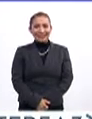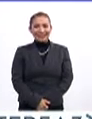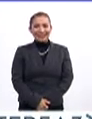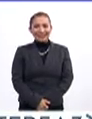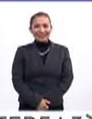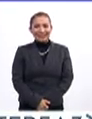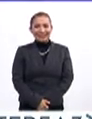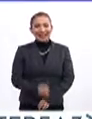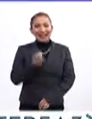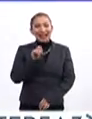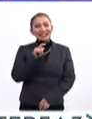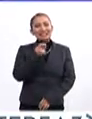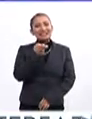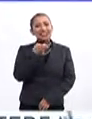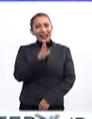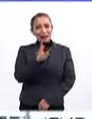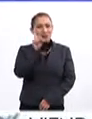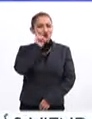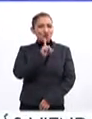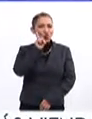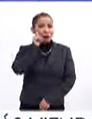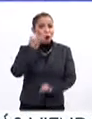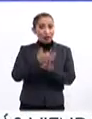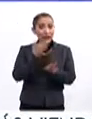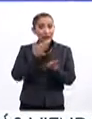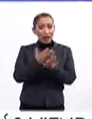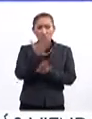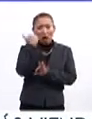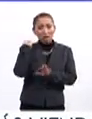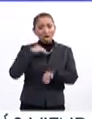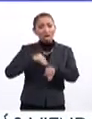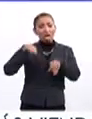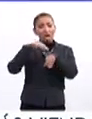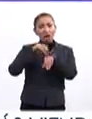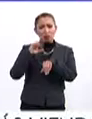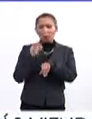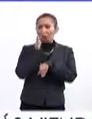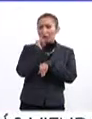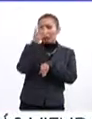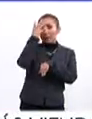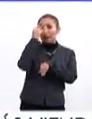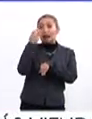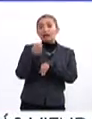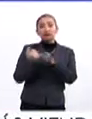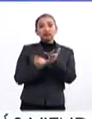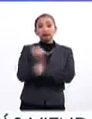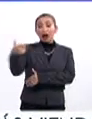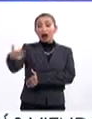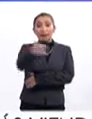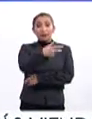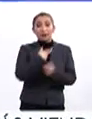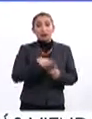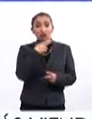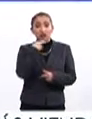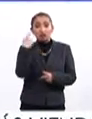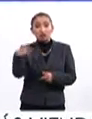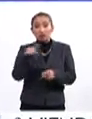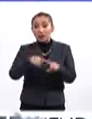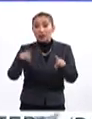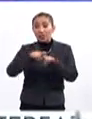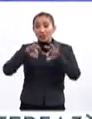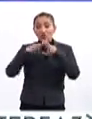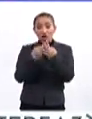Esther Wachiki está convencida de que actualmente no hay pretexto para no aprender. Es una decisión de cada persona utilizar los